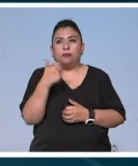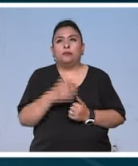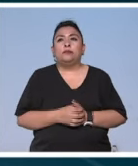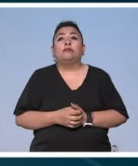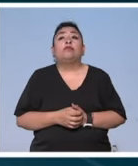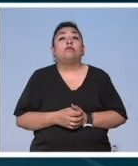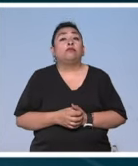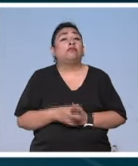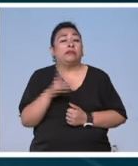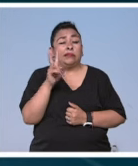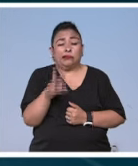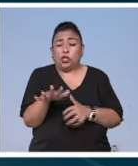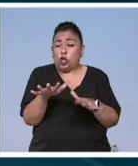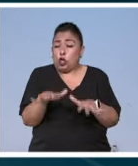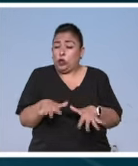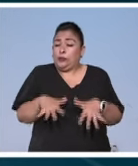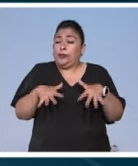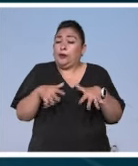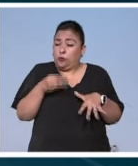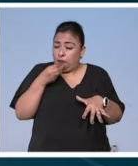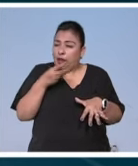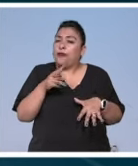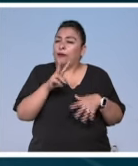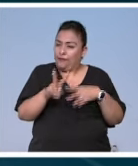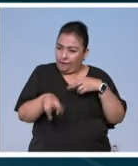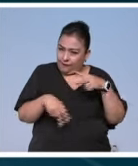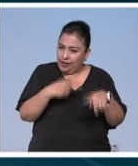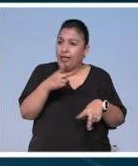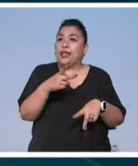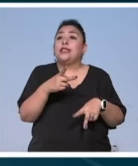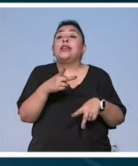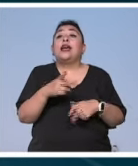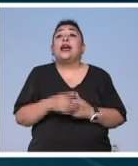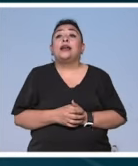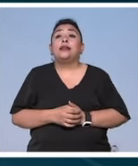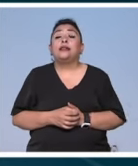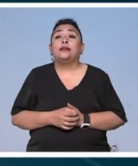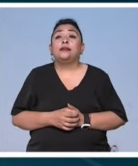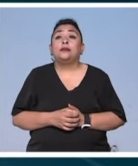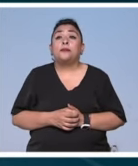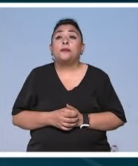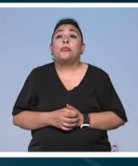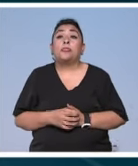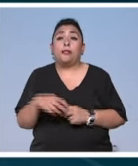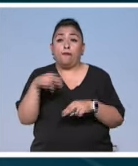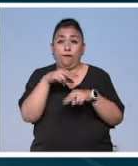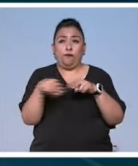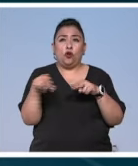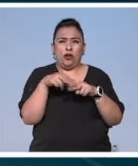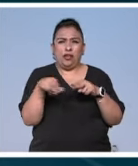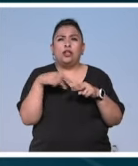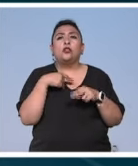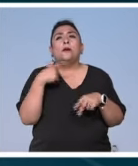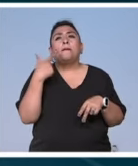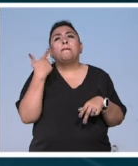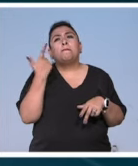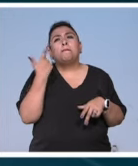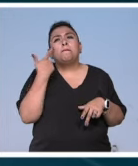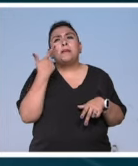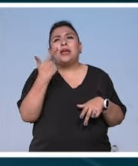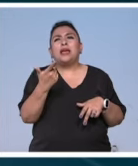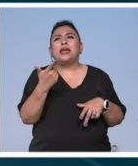será un súper súper concierto ya lo dijimos no se lo vayan a perder los boletos se pueden consultar en